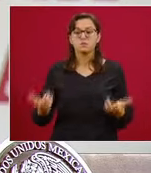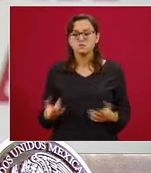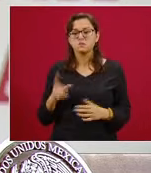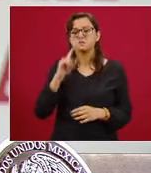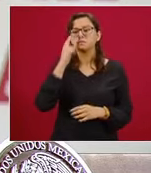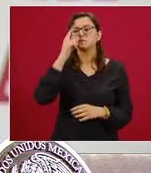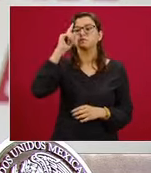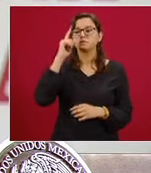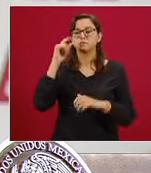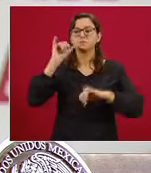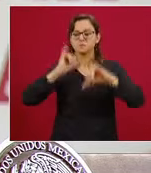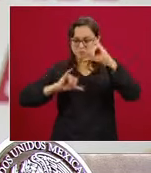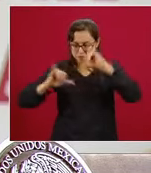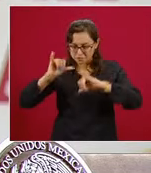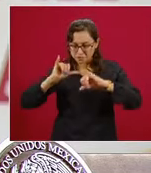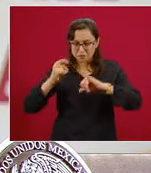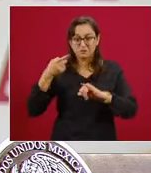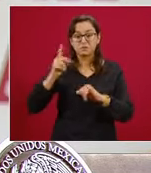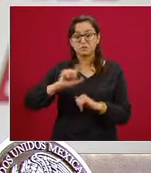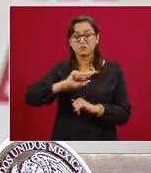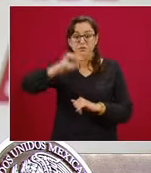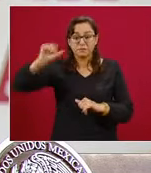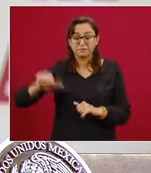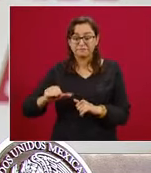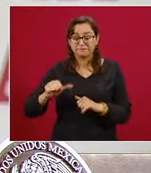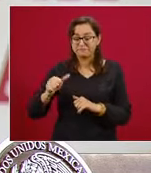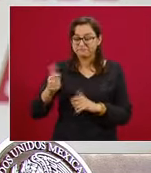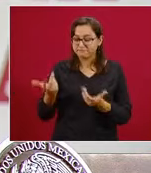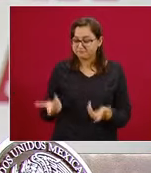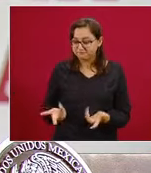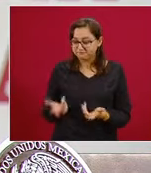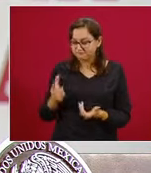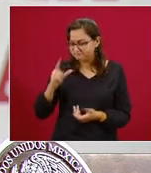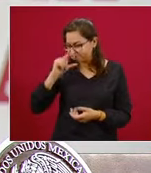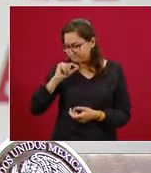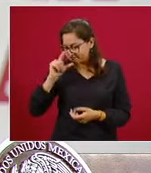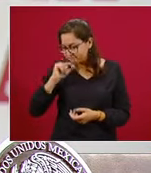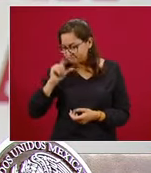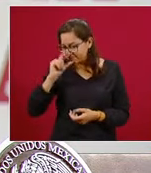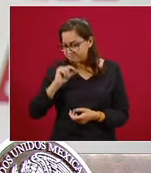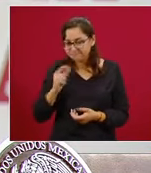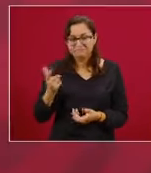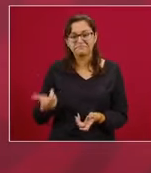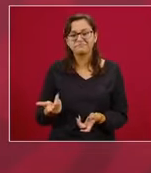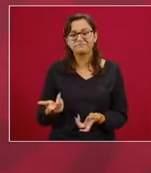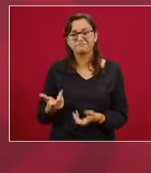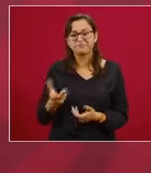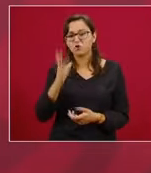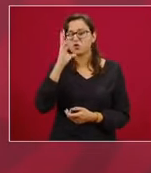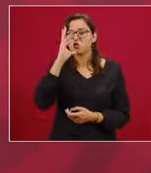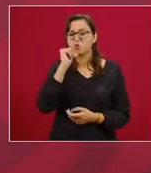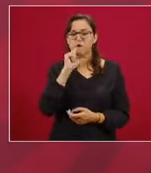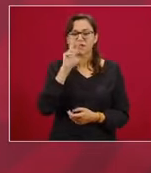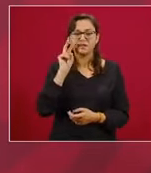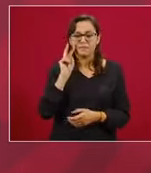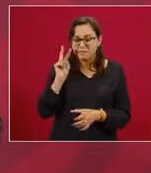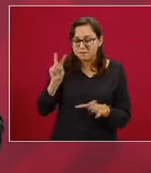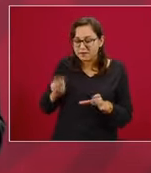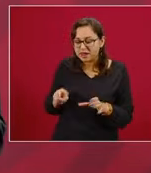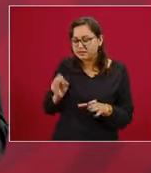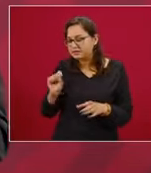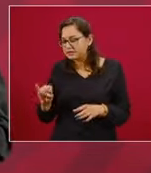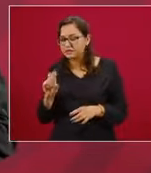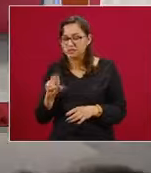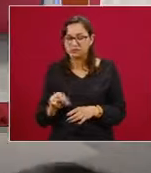sí se tomó, pero cuando se procesó en el laboratorio no se identificó que fuera viable. Y quisimos hacerlo